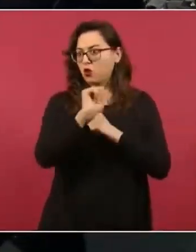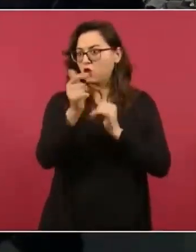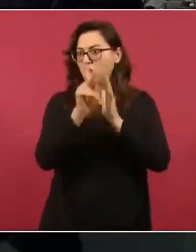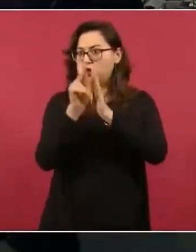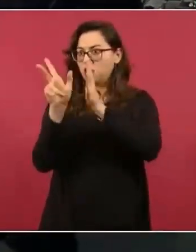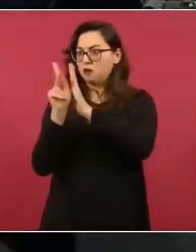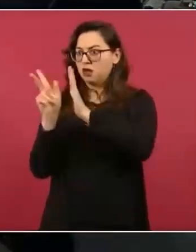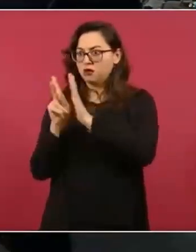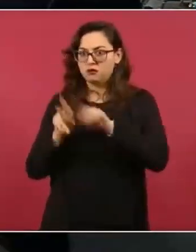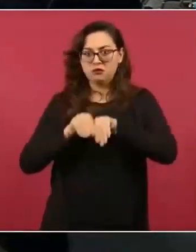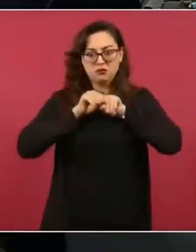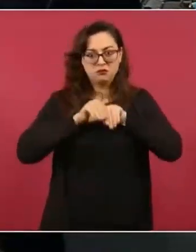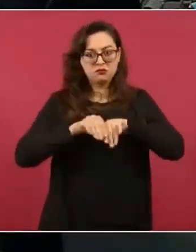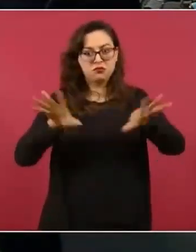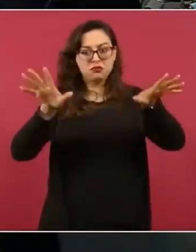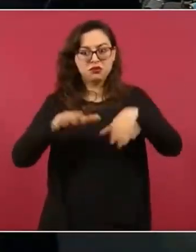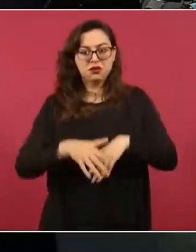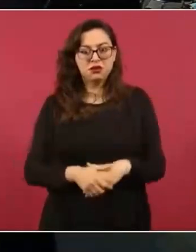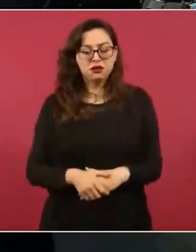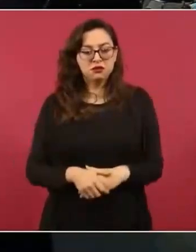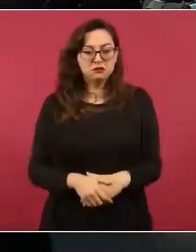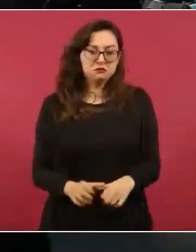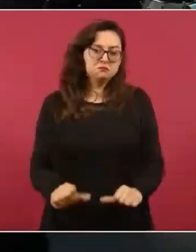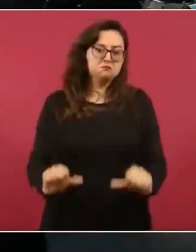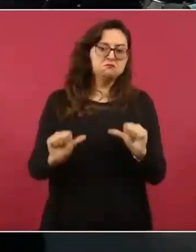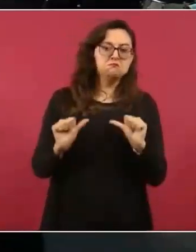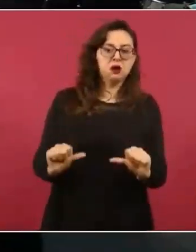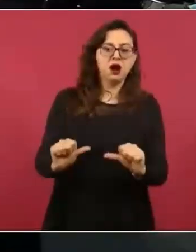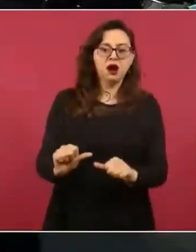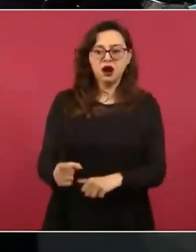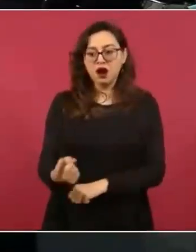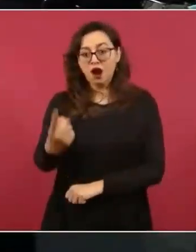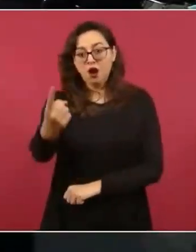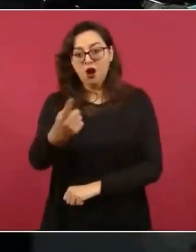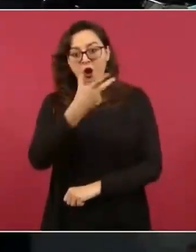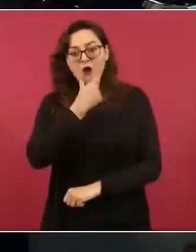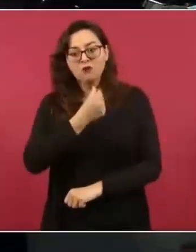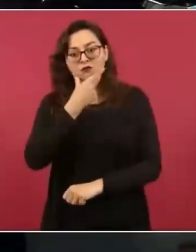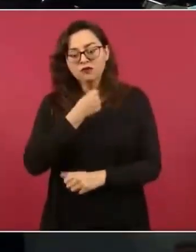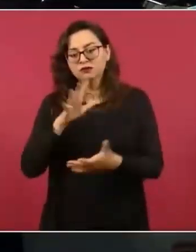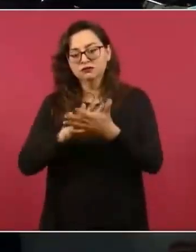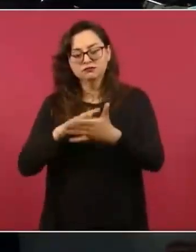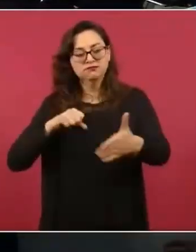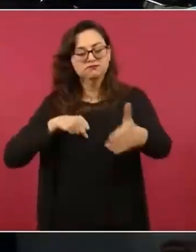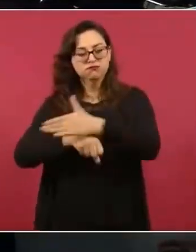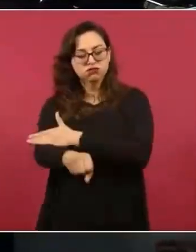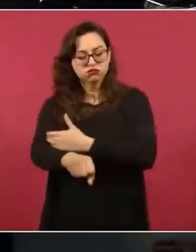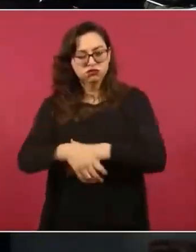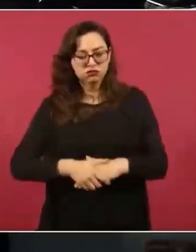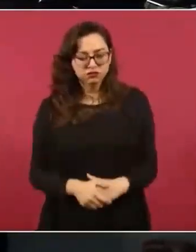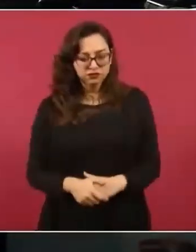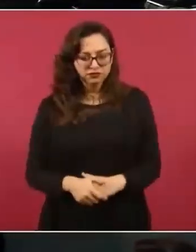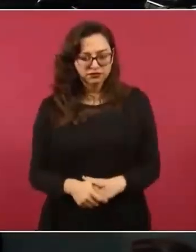Y a ellos no los tocaron. Y a Sánchez sí lo tienen en la cárcel.